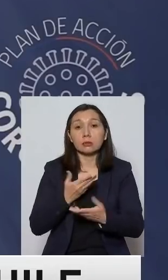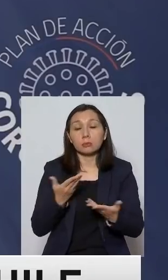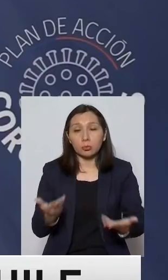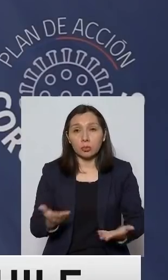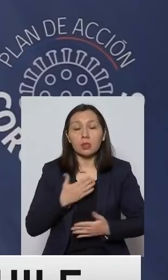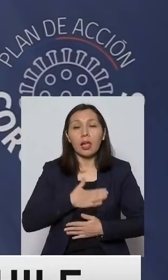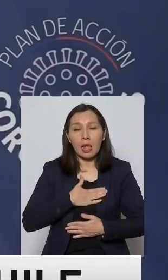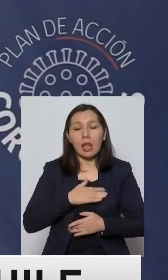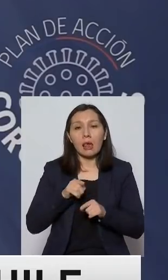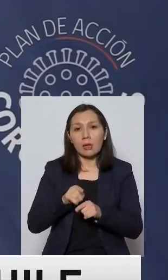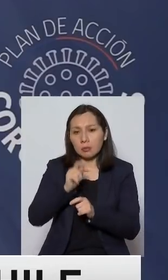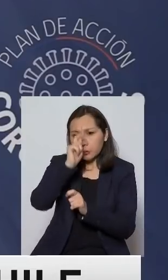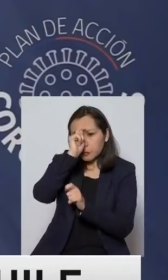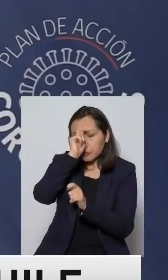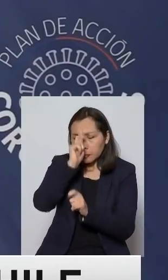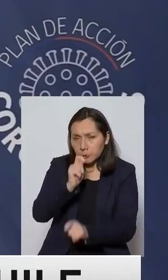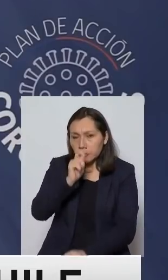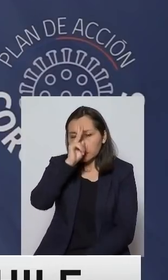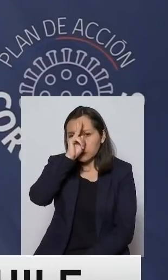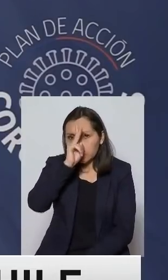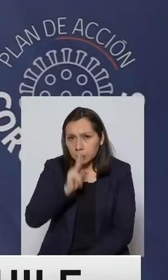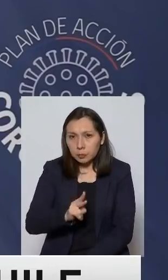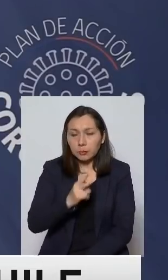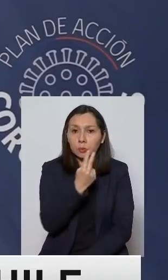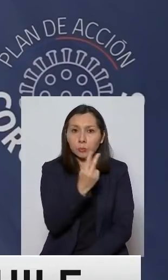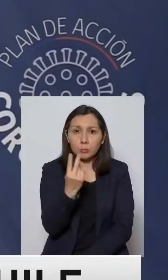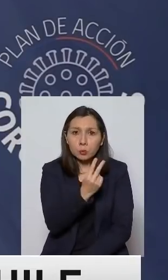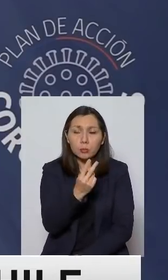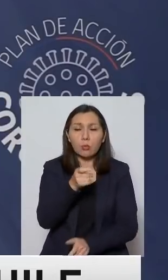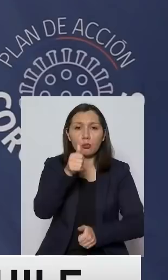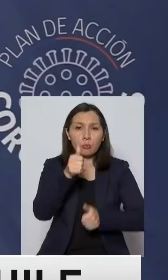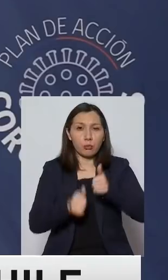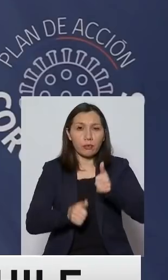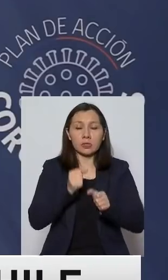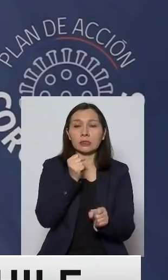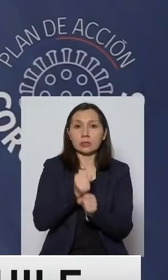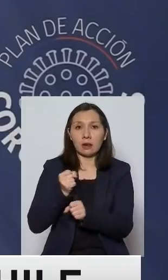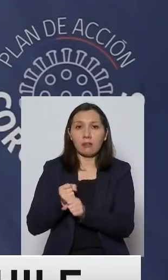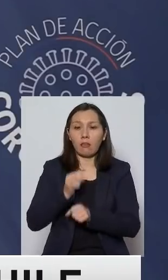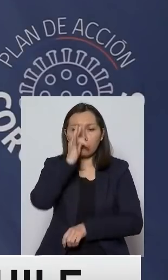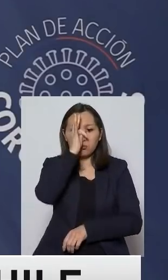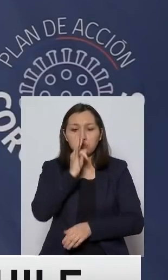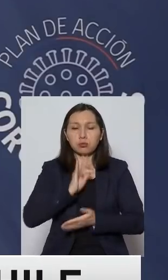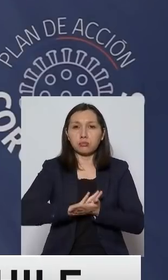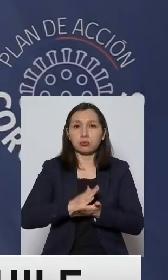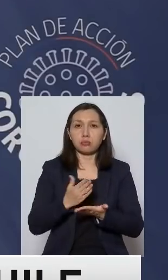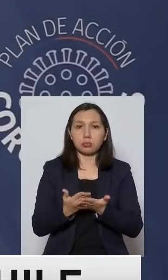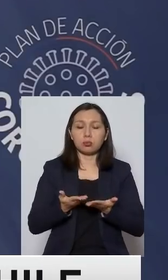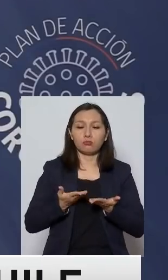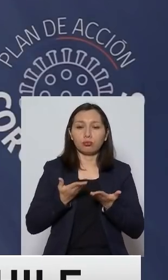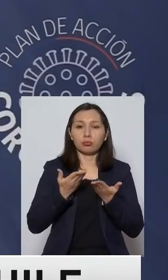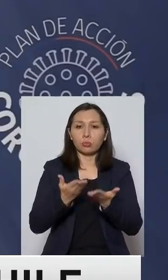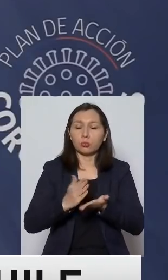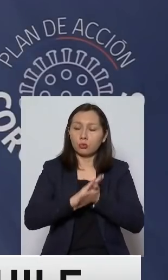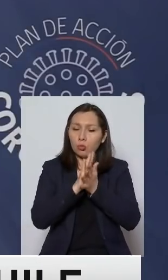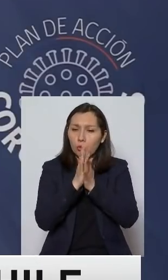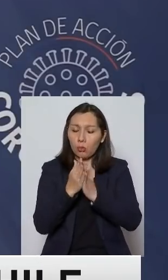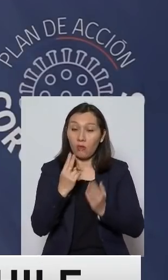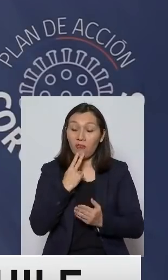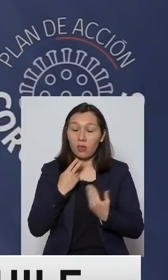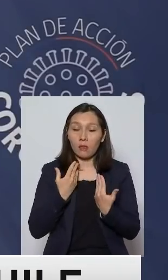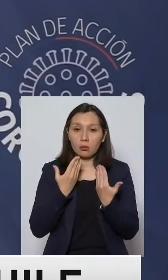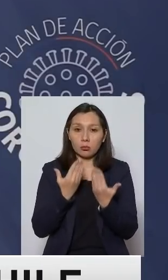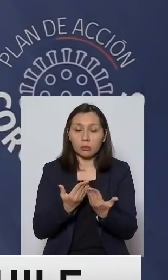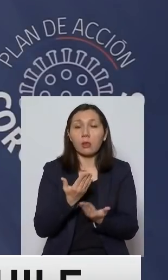queremos hacer este reconocimiento a ellos, a profesionales, a trabajadores de la salud, que han entregado todo lo suyo